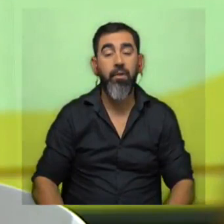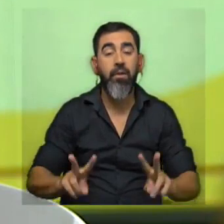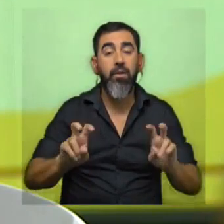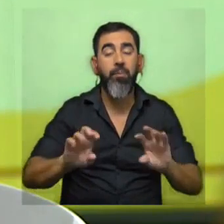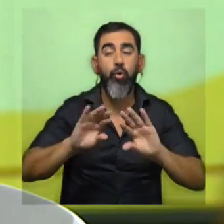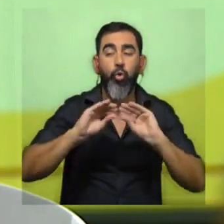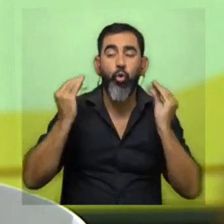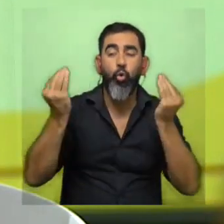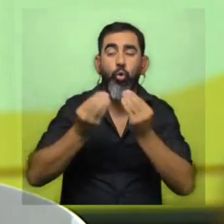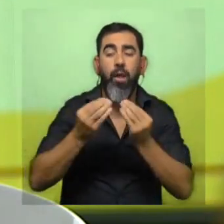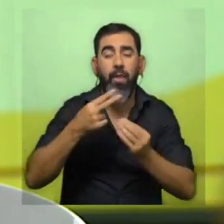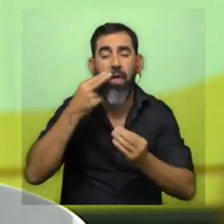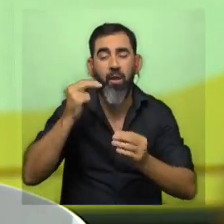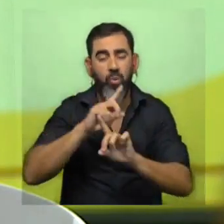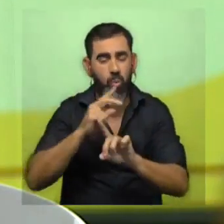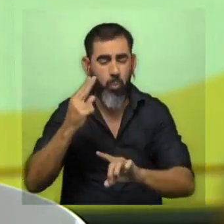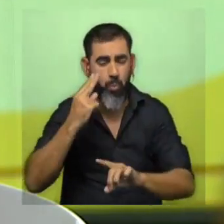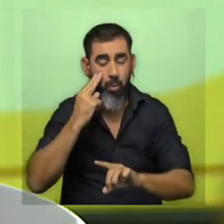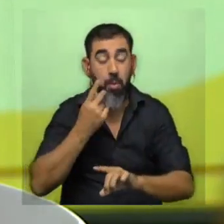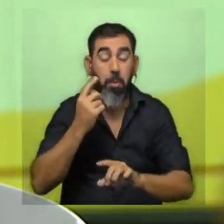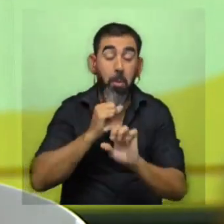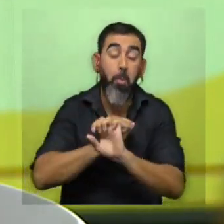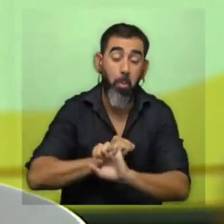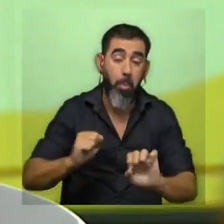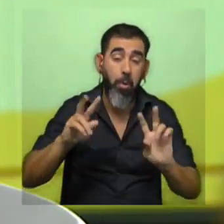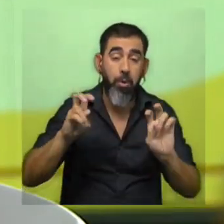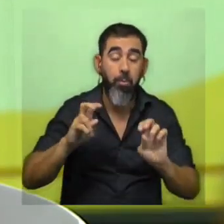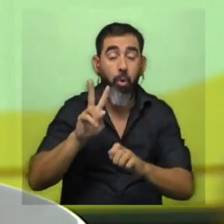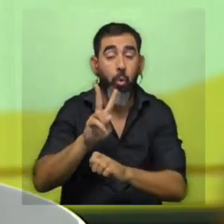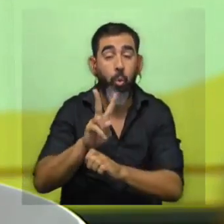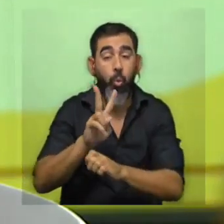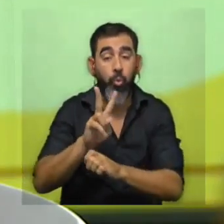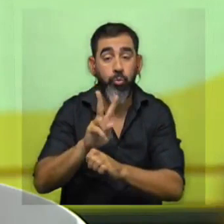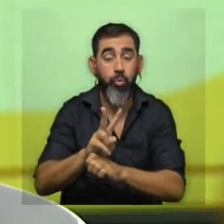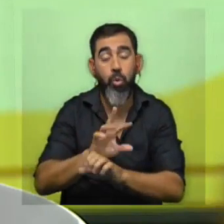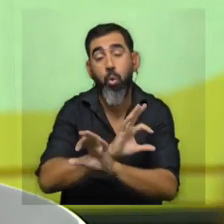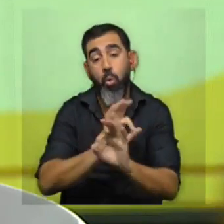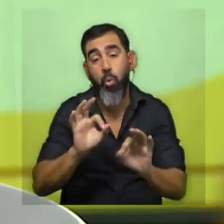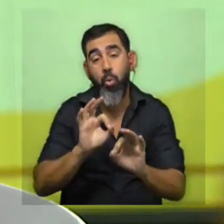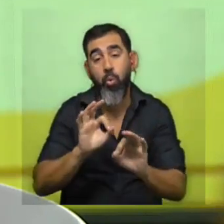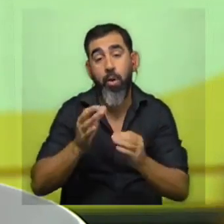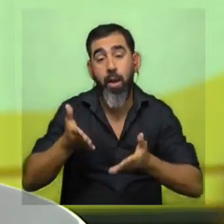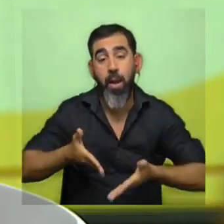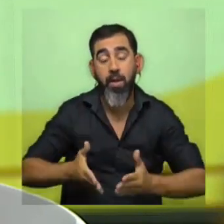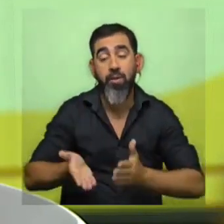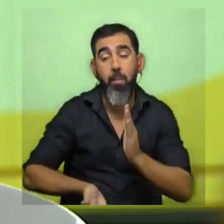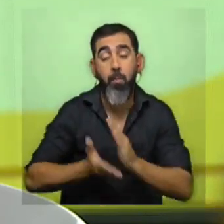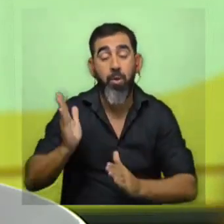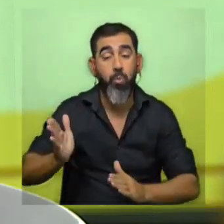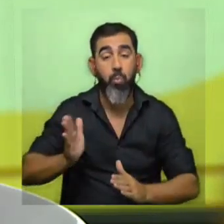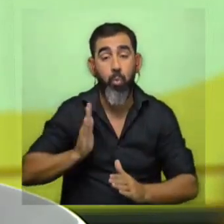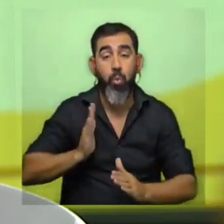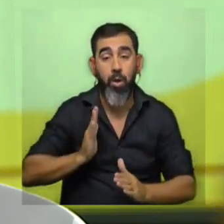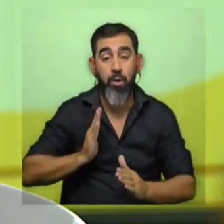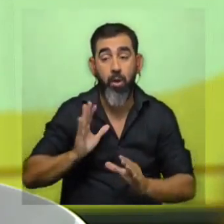afecte tanto pero sí puede ser que haya un tema de control poblacional o que por ejemplo estén naciendo más hembras y al momento de adoptar